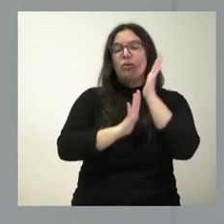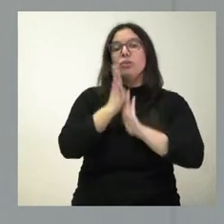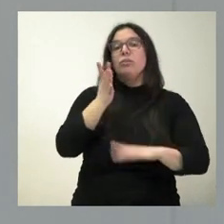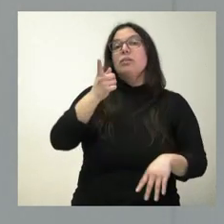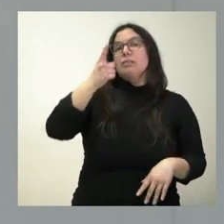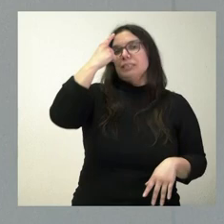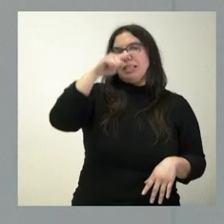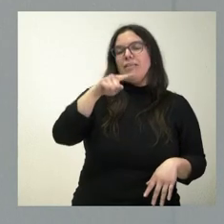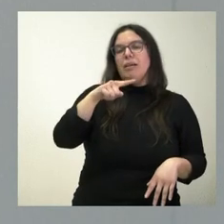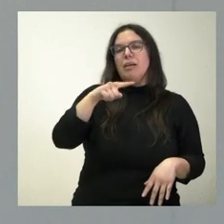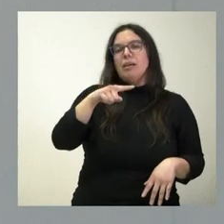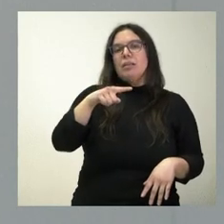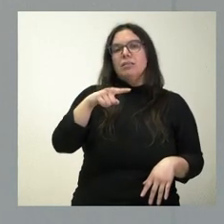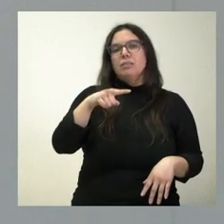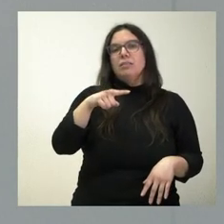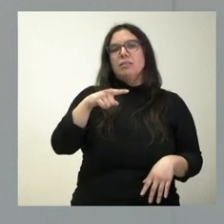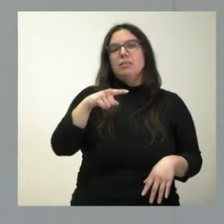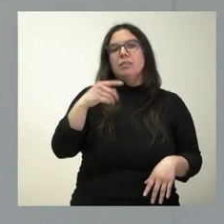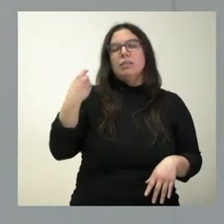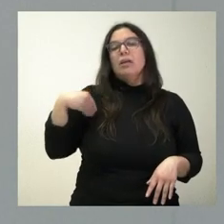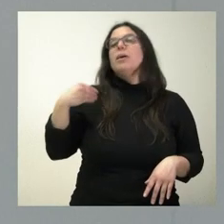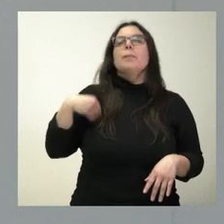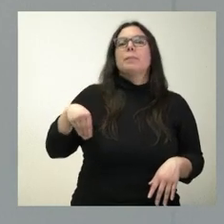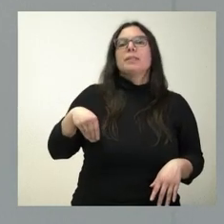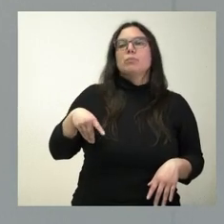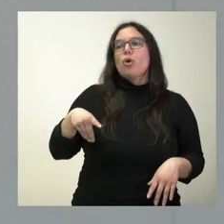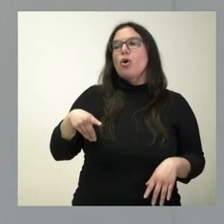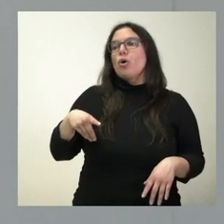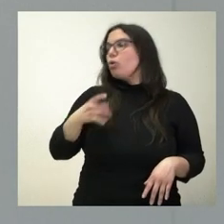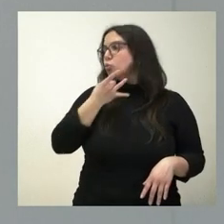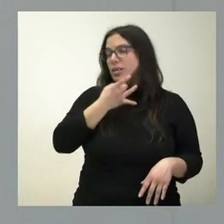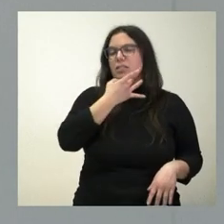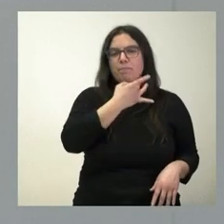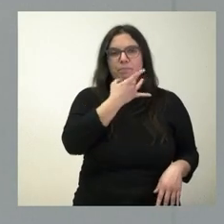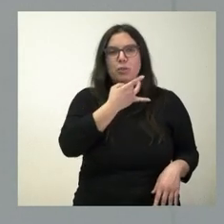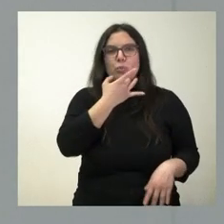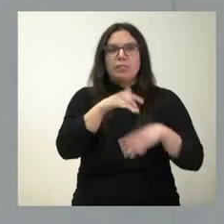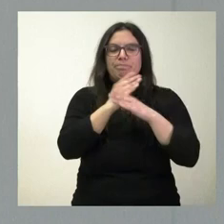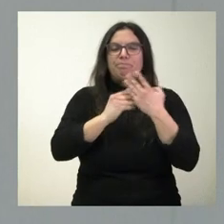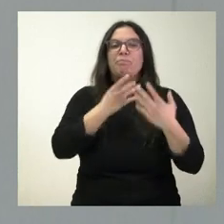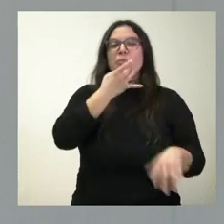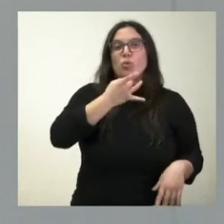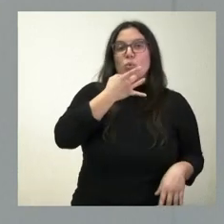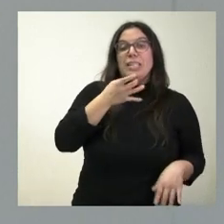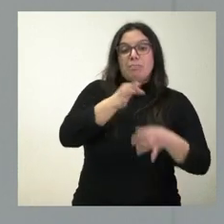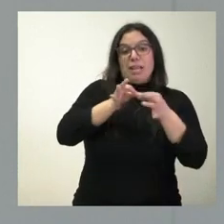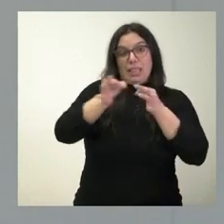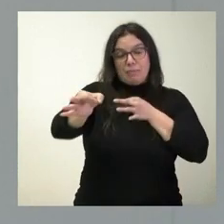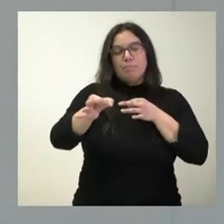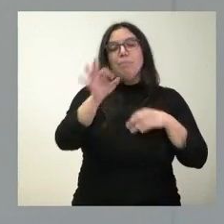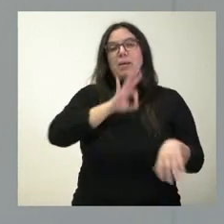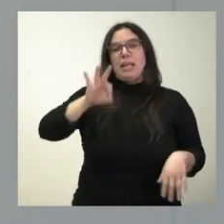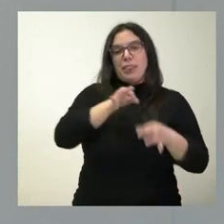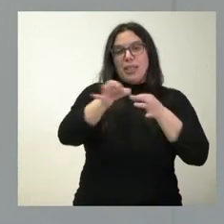saben, en la localidad de Dueñas, en Palencia. Se trata de reducir todos los trámites administrativos que corresponden a la